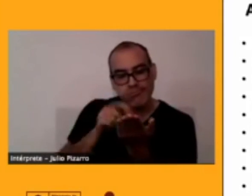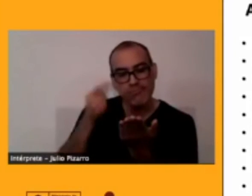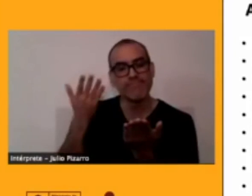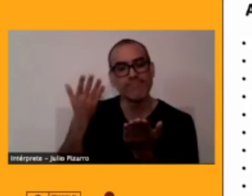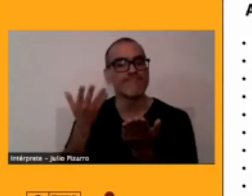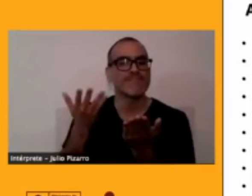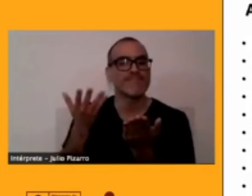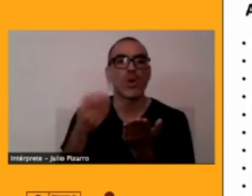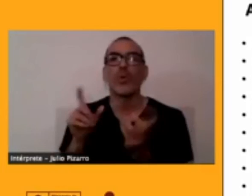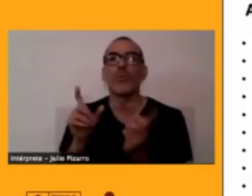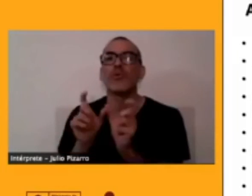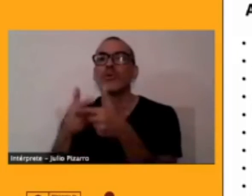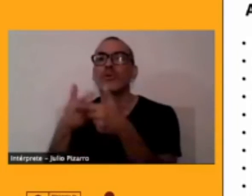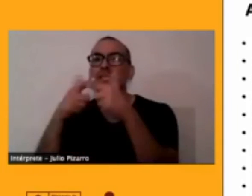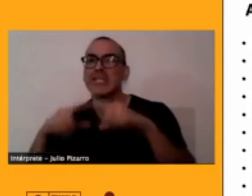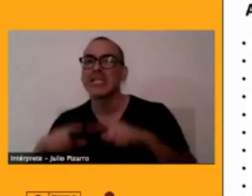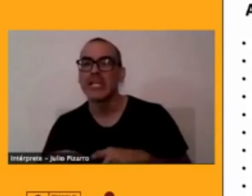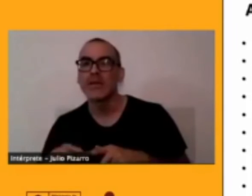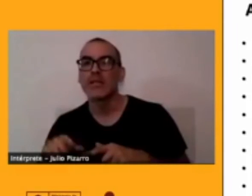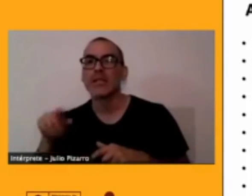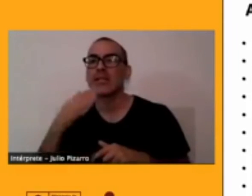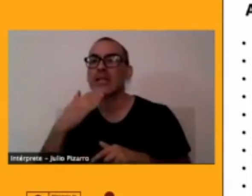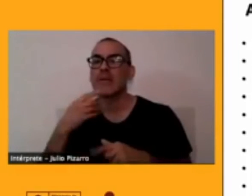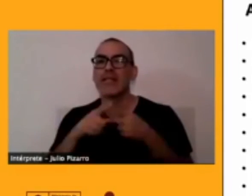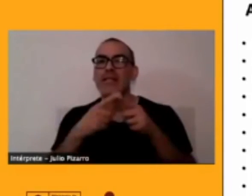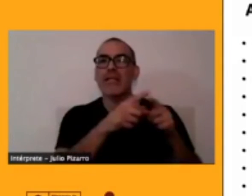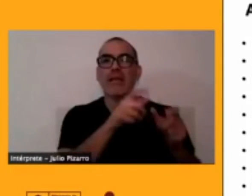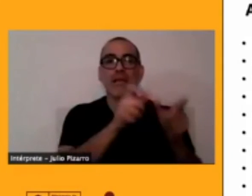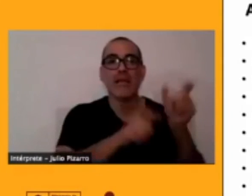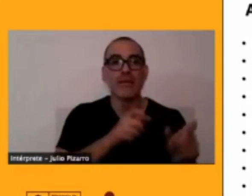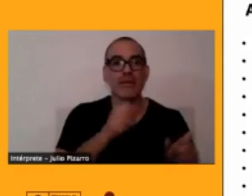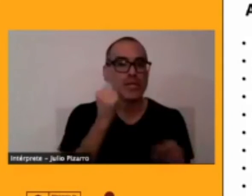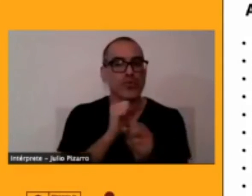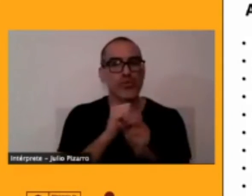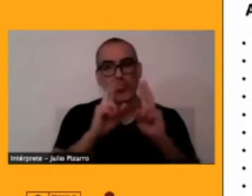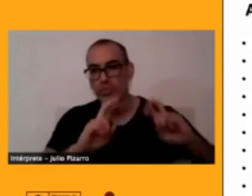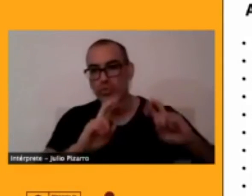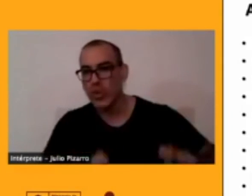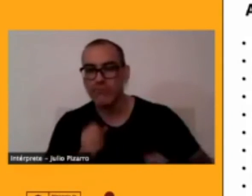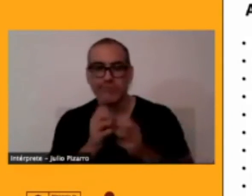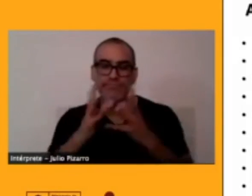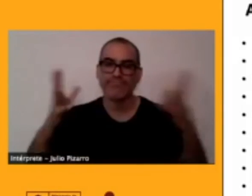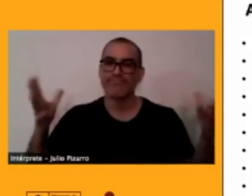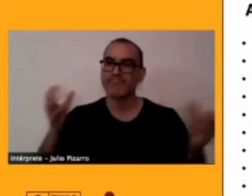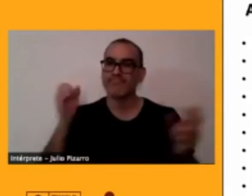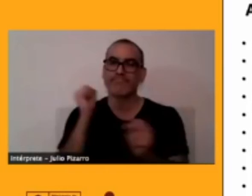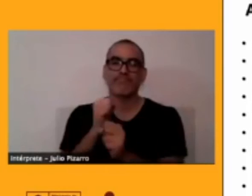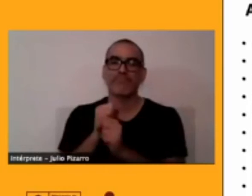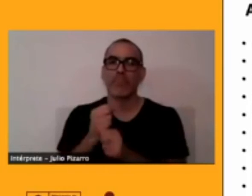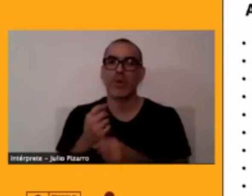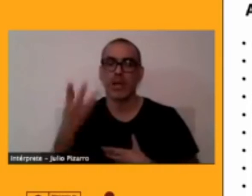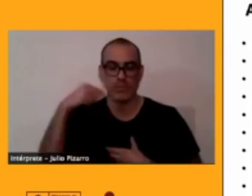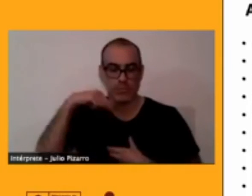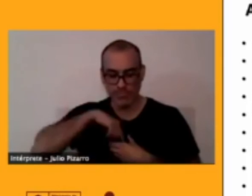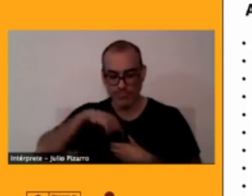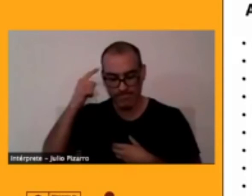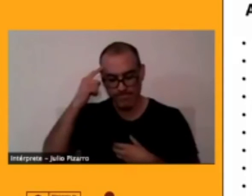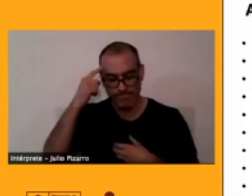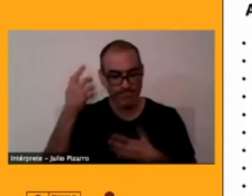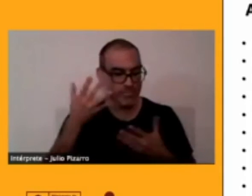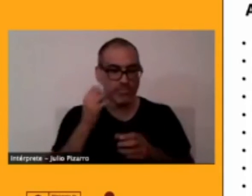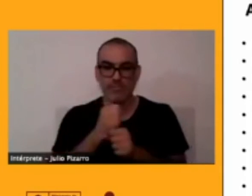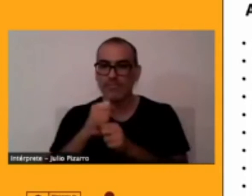actores porque no solo el consejo está trabajando en ella sino que muchas personas desde su cuero interno han trabajado en esta